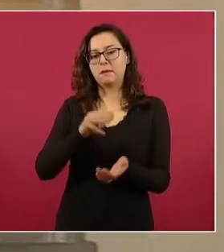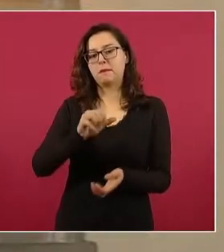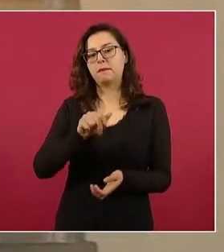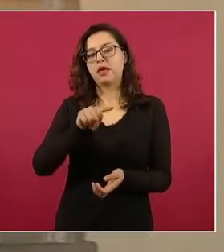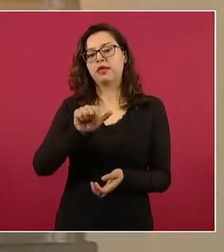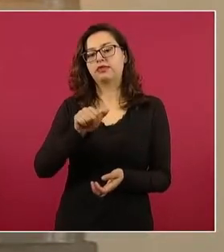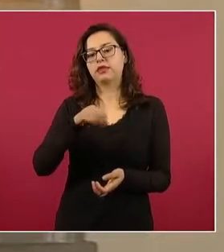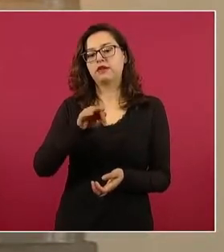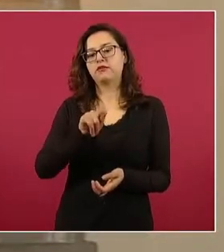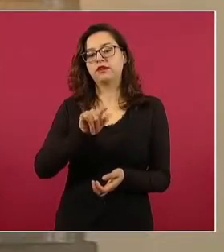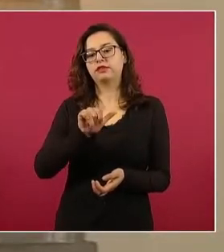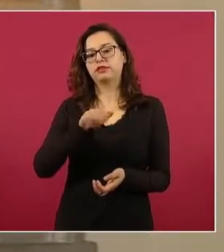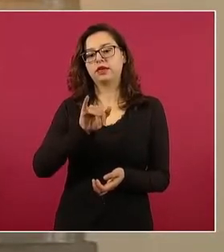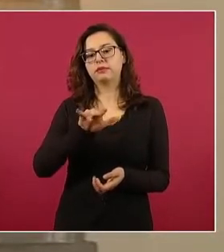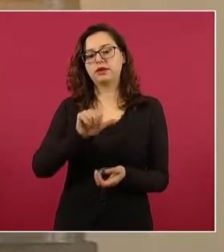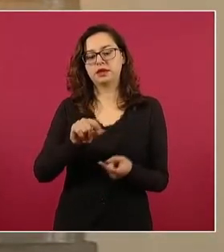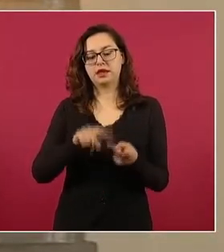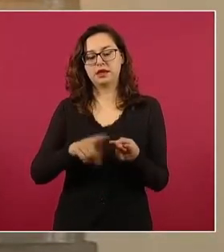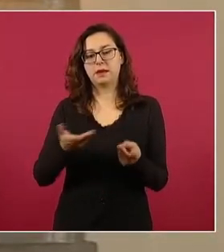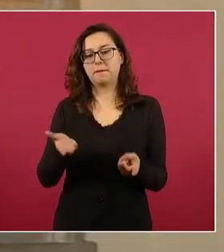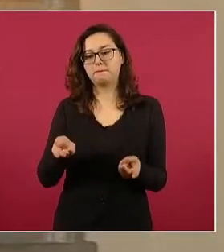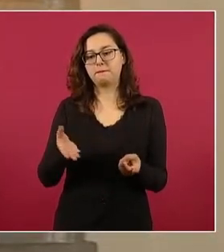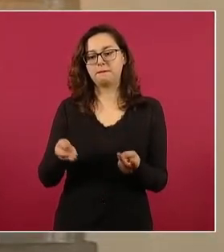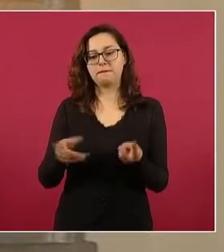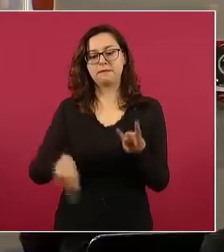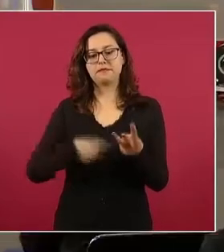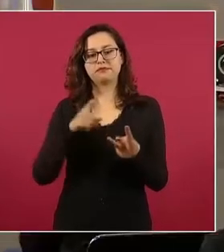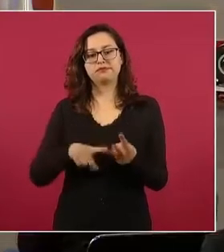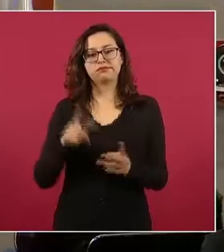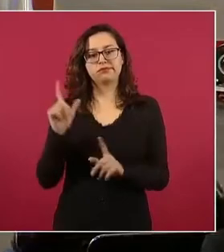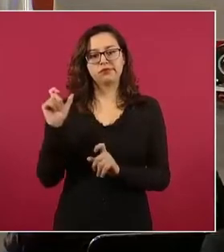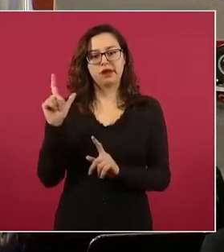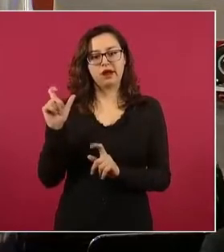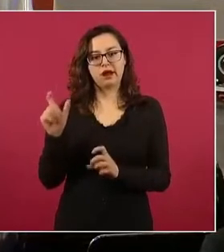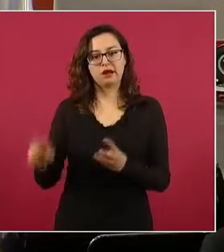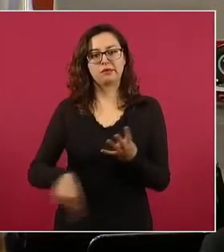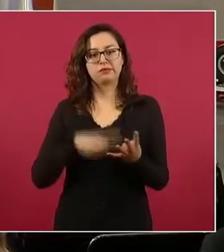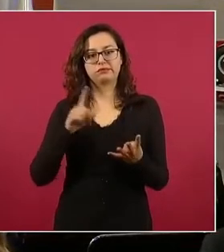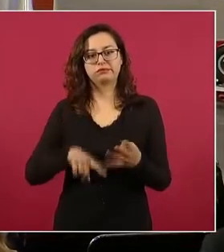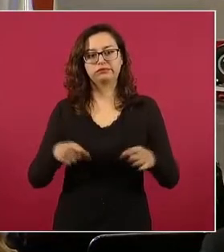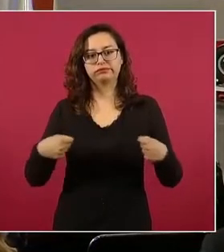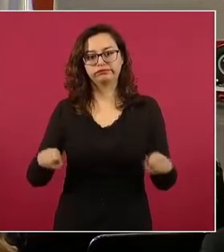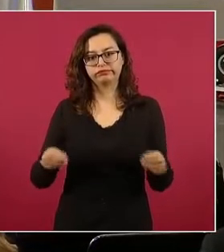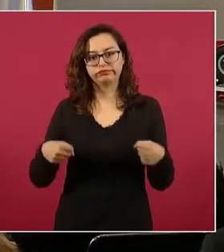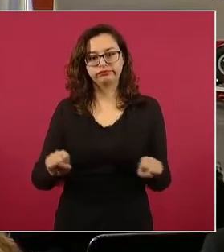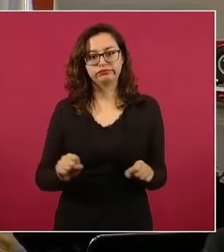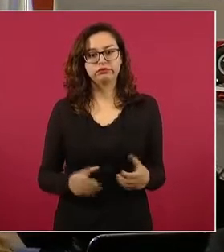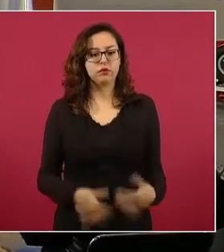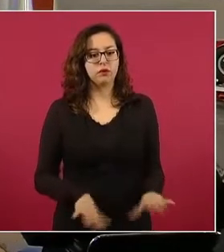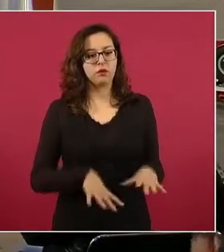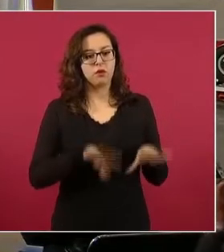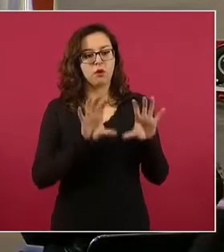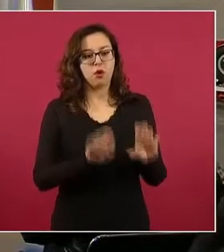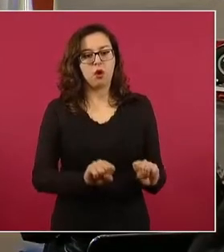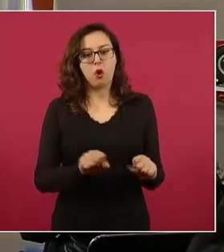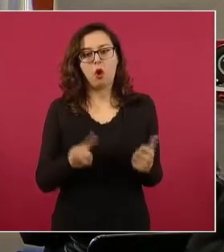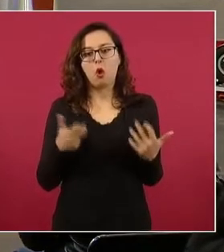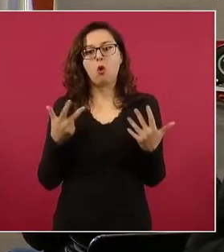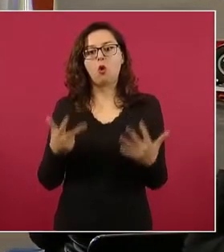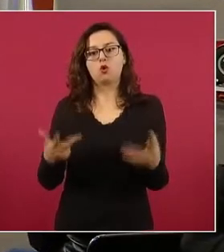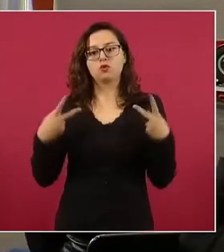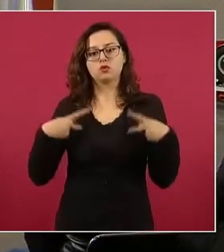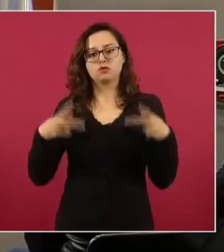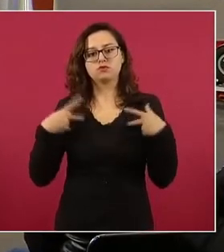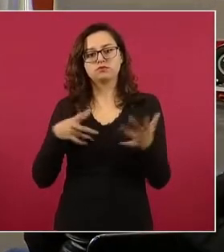armas y también motocicletas. El total de personas detenidas es de ocho quienes fueron puestos